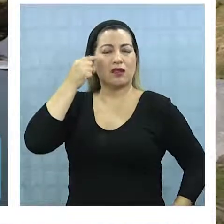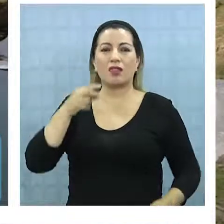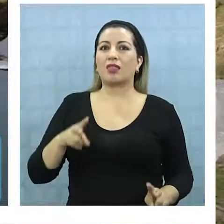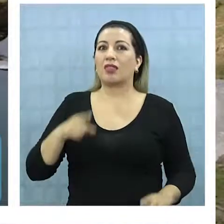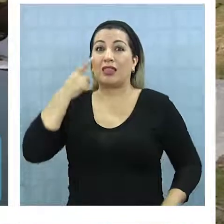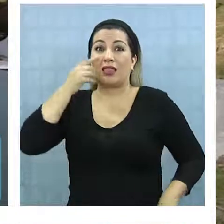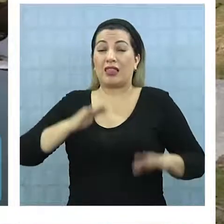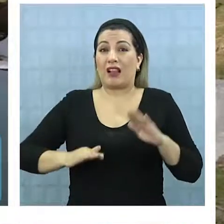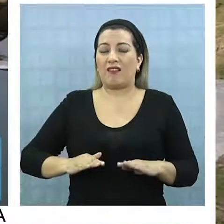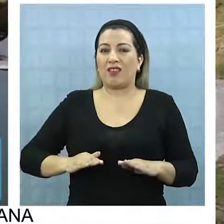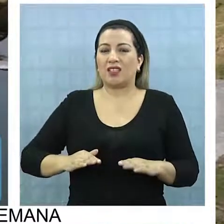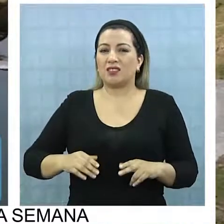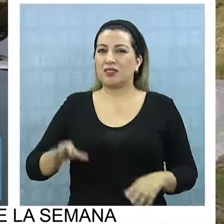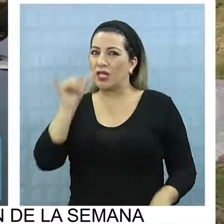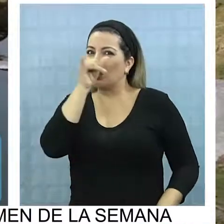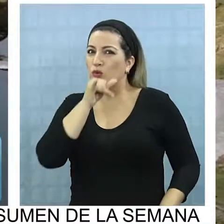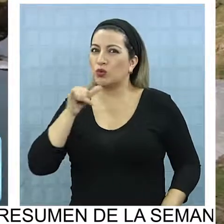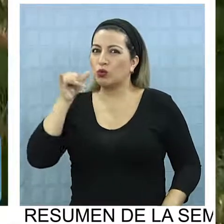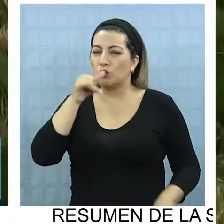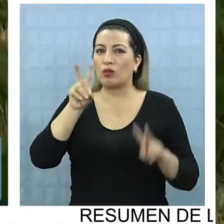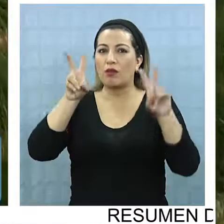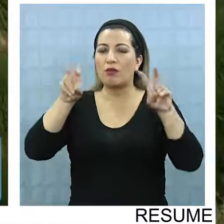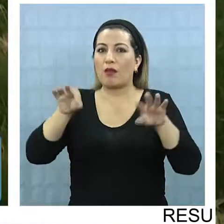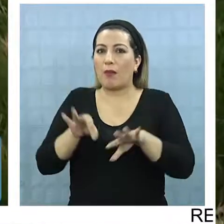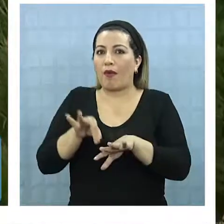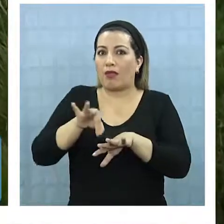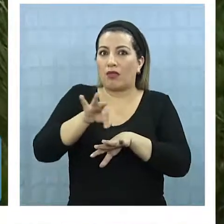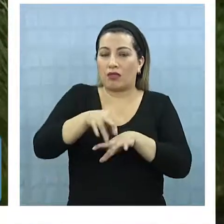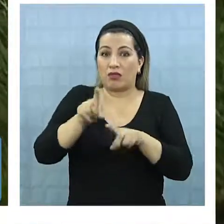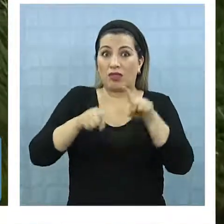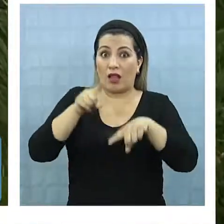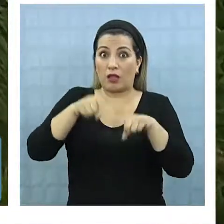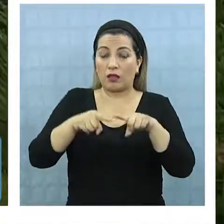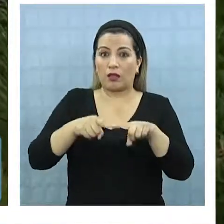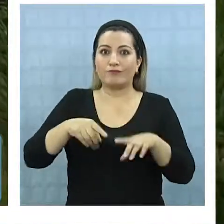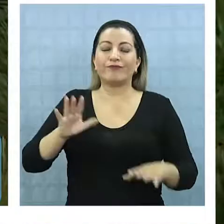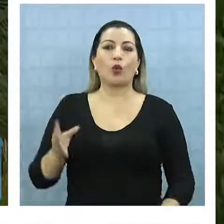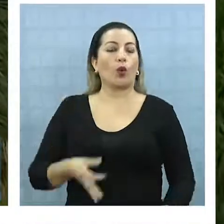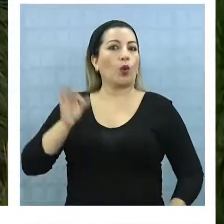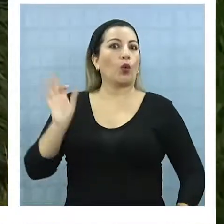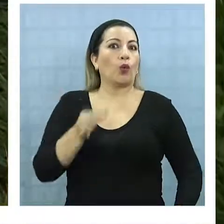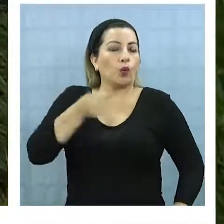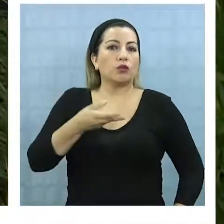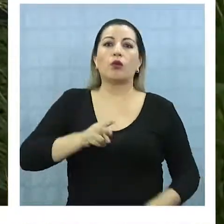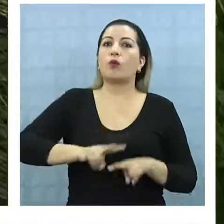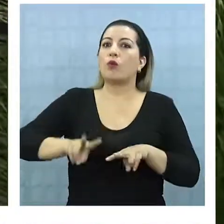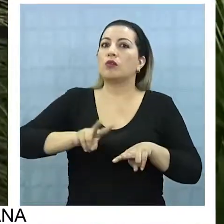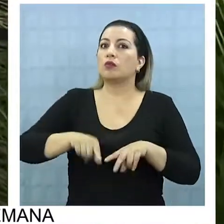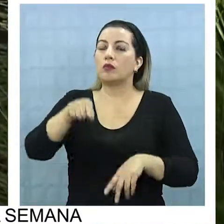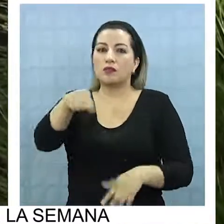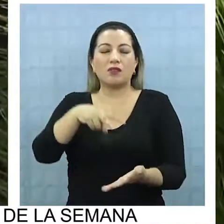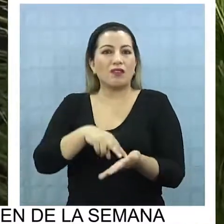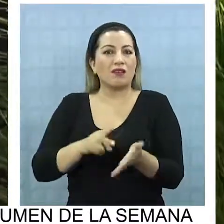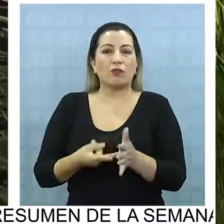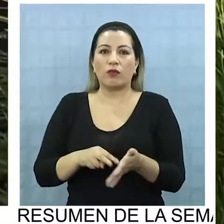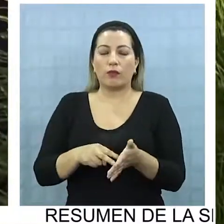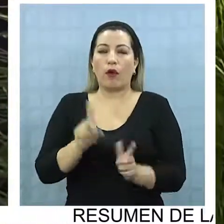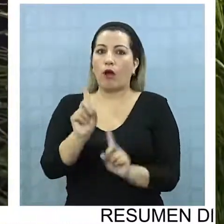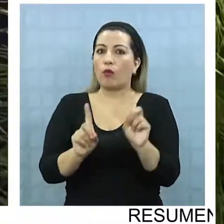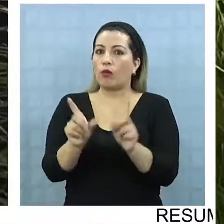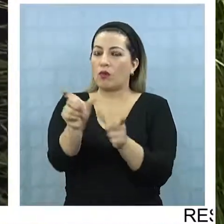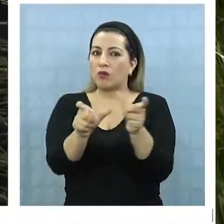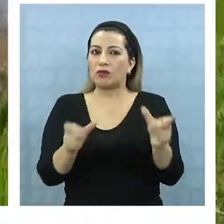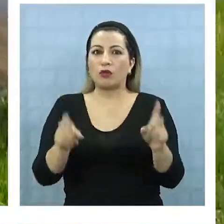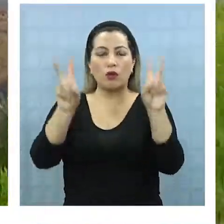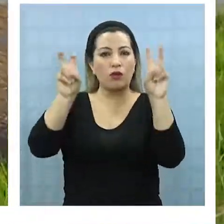posible contaminación podría tener en la agricultura. Afortunadamente, justo cuando se produjo el fenómeno, algunas